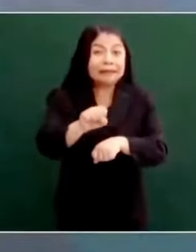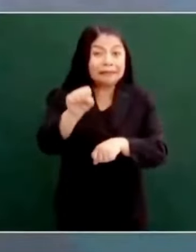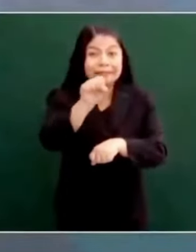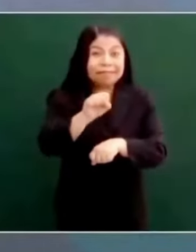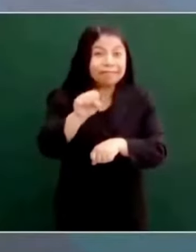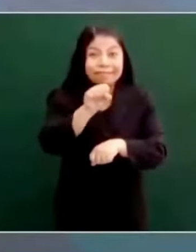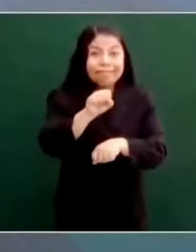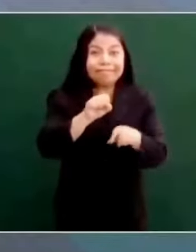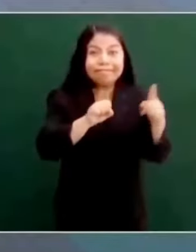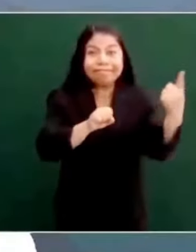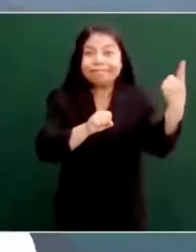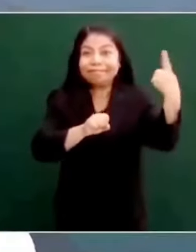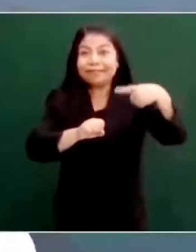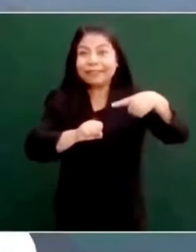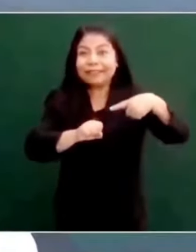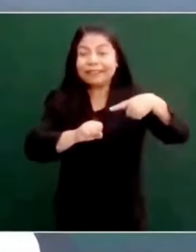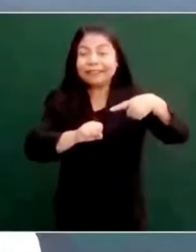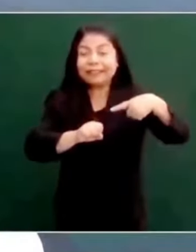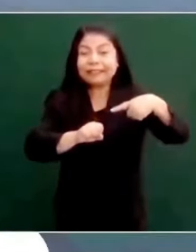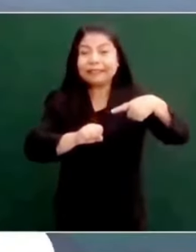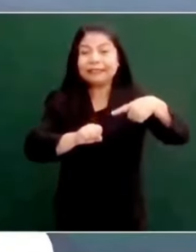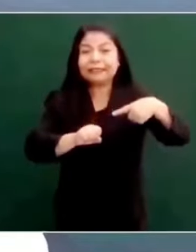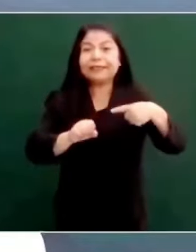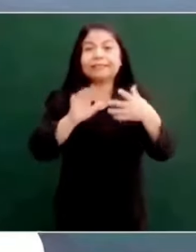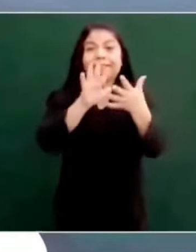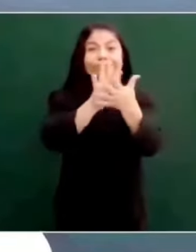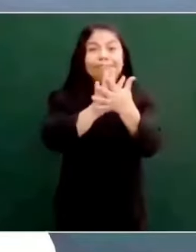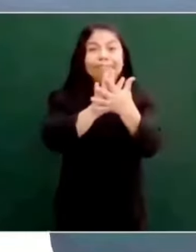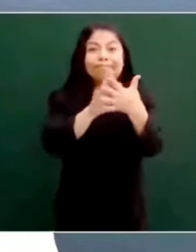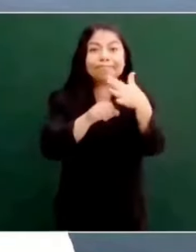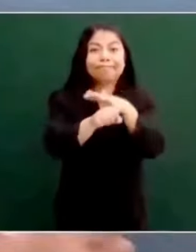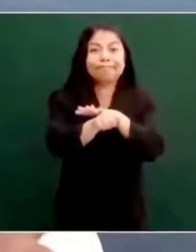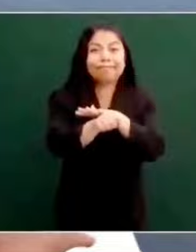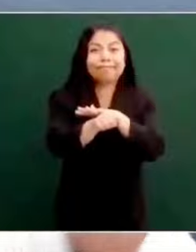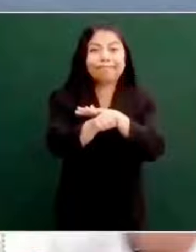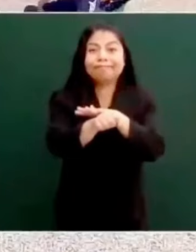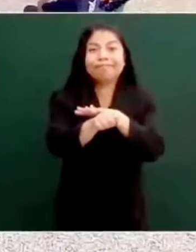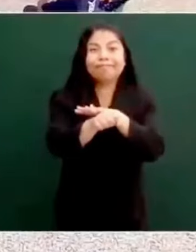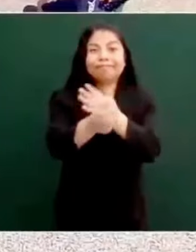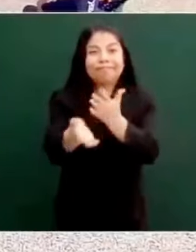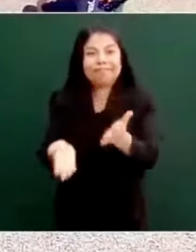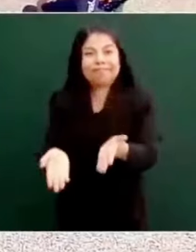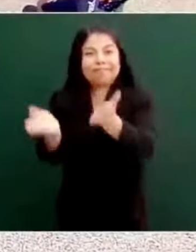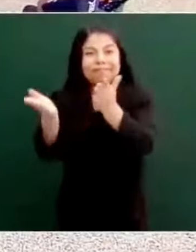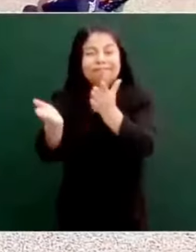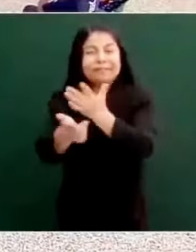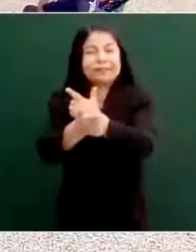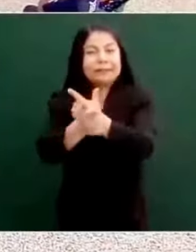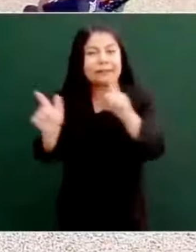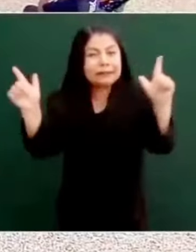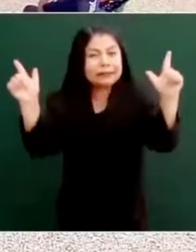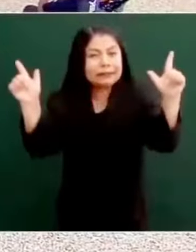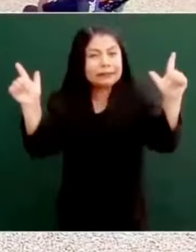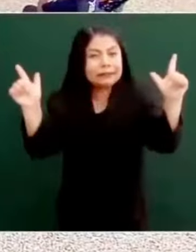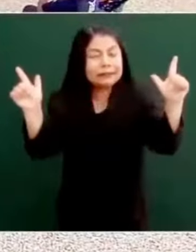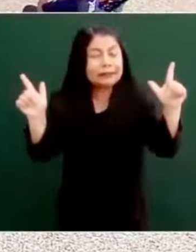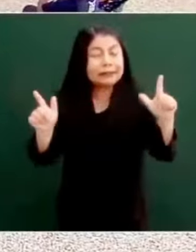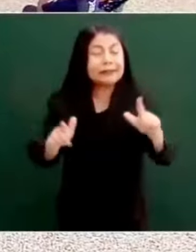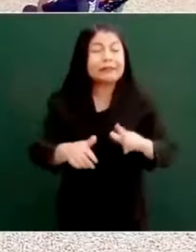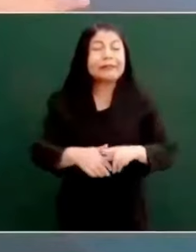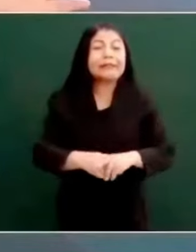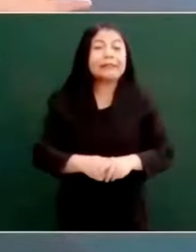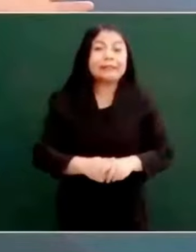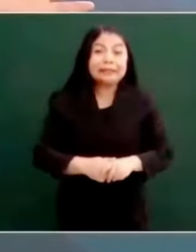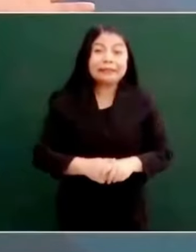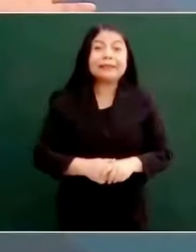antes, cuando había un poco de orden y una visión de Estado,